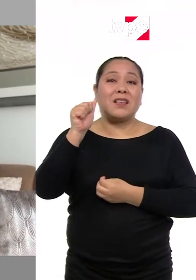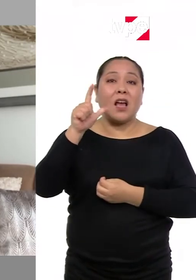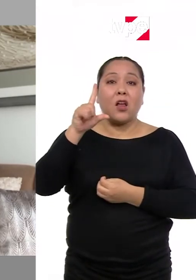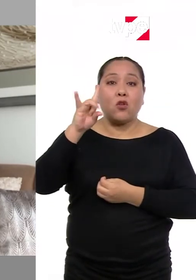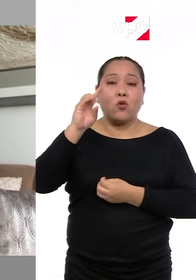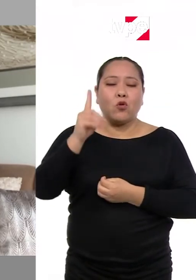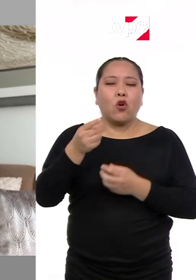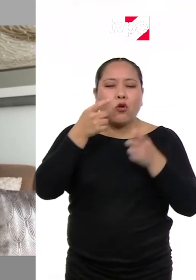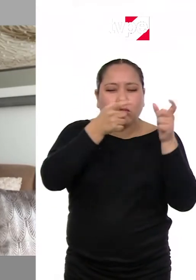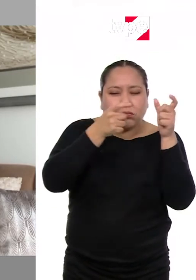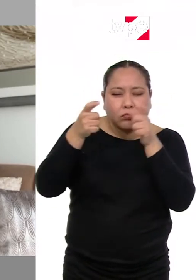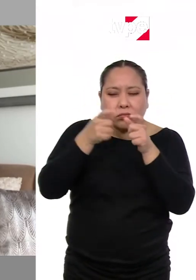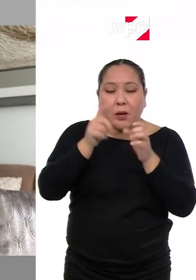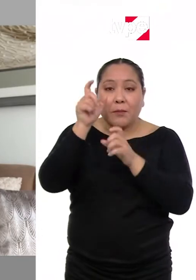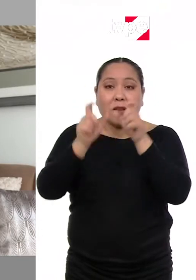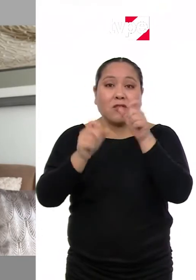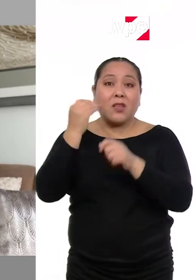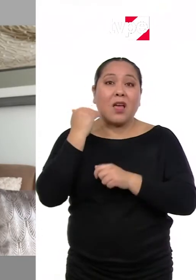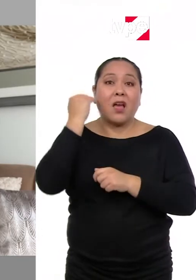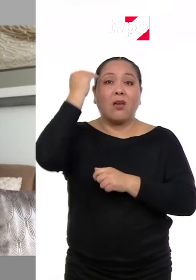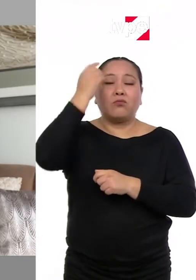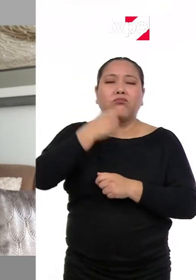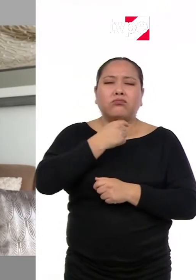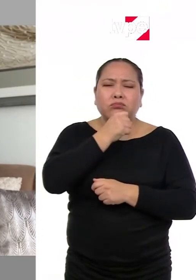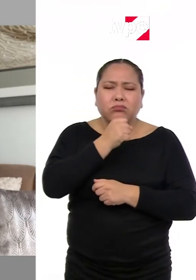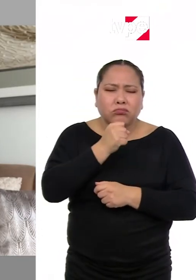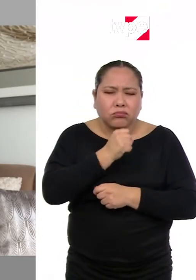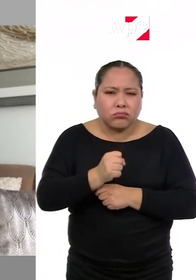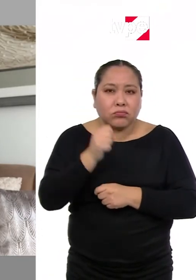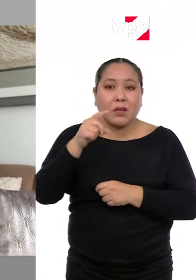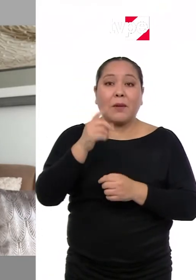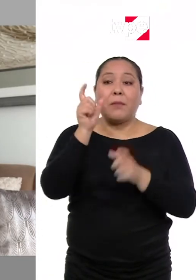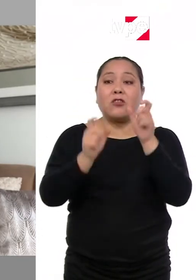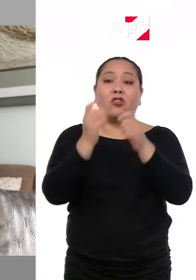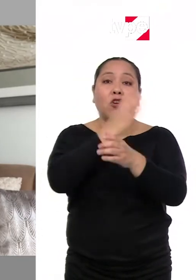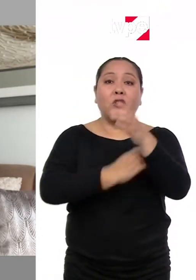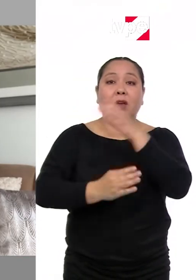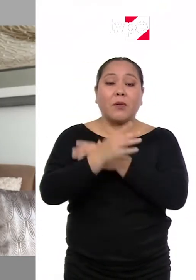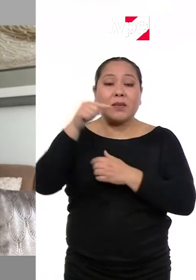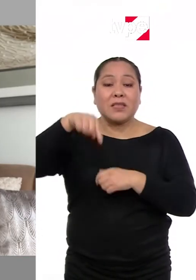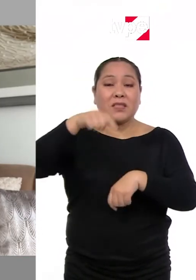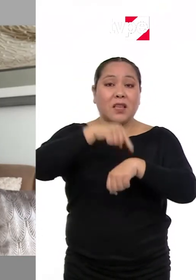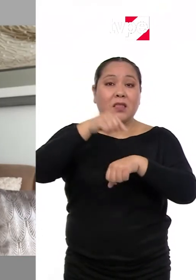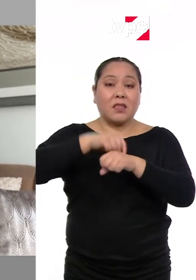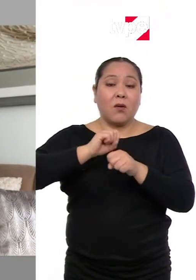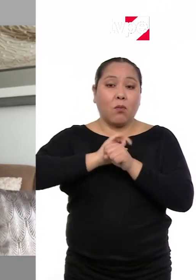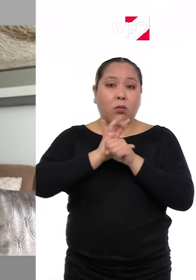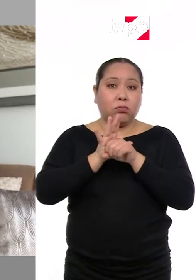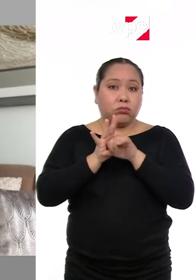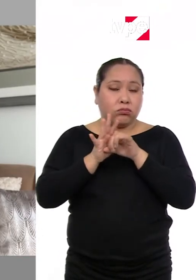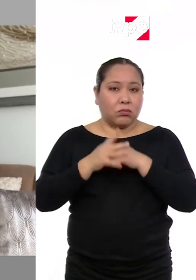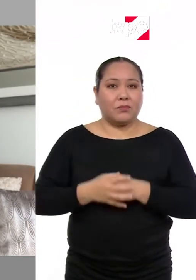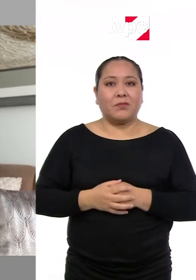adultos mayores y personas con discapacidad durante la emergencia por el COVID-19. Buenos días, doctora Giraldo.